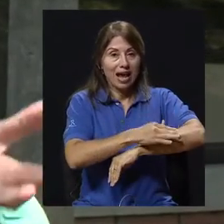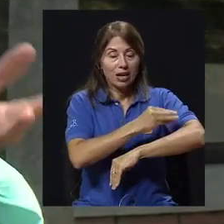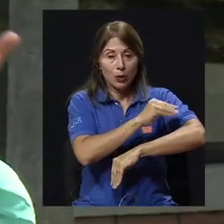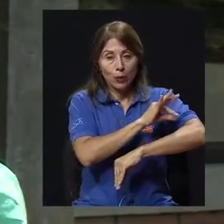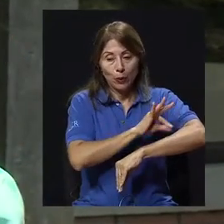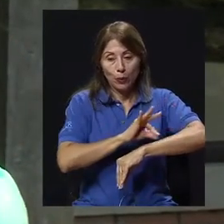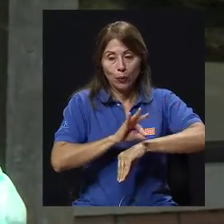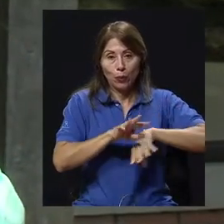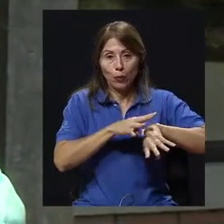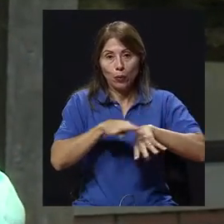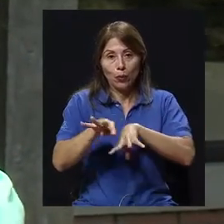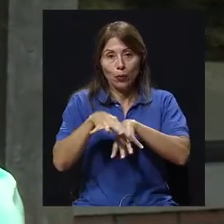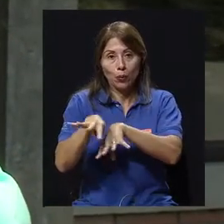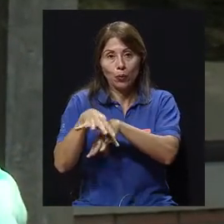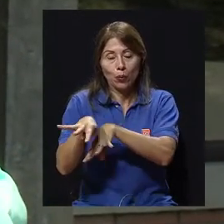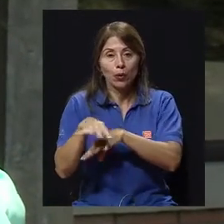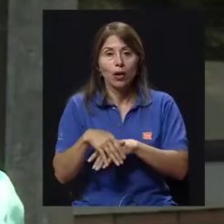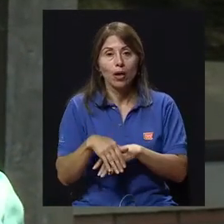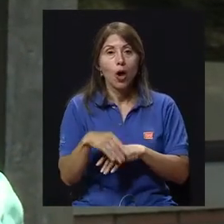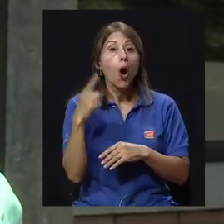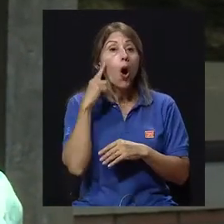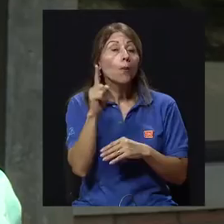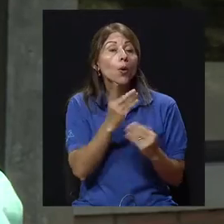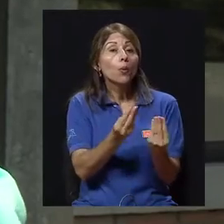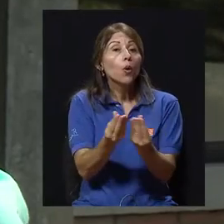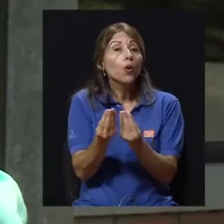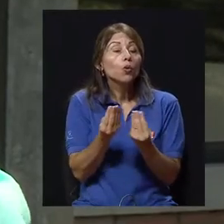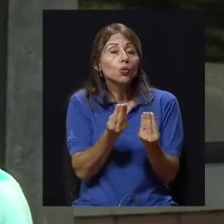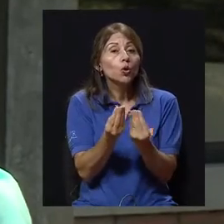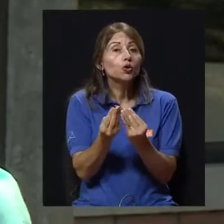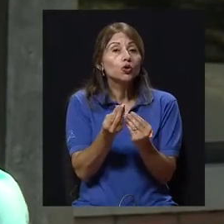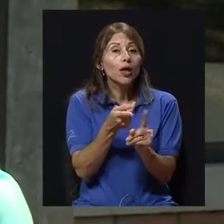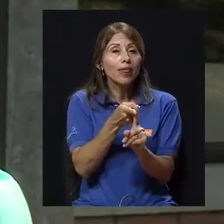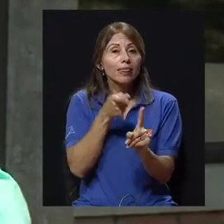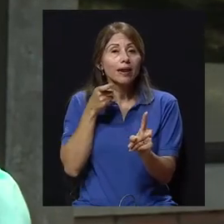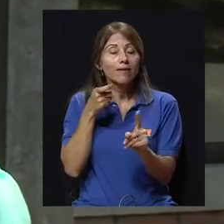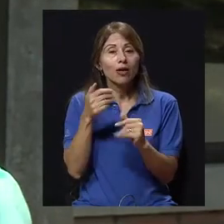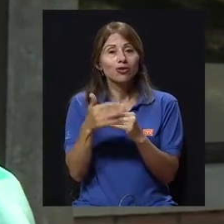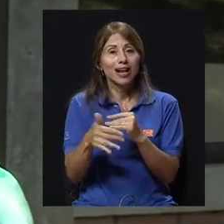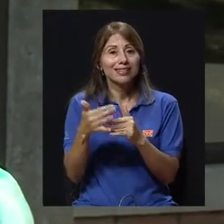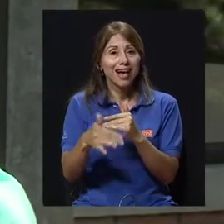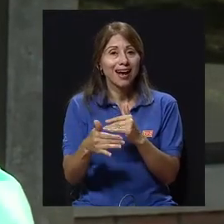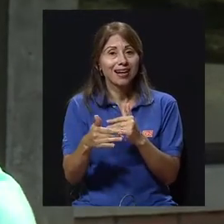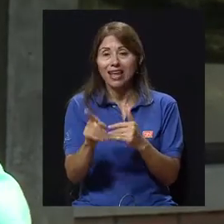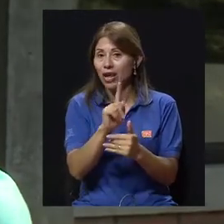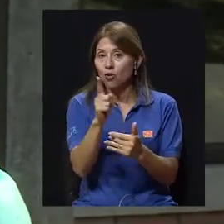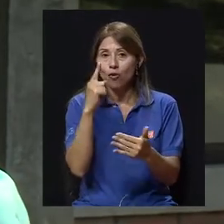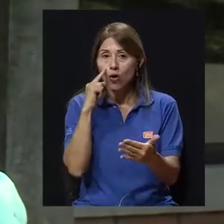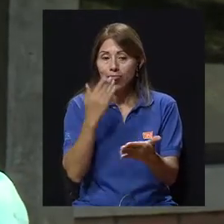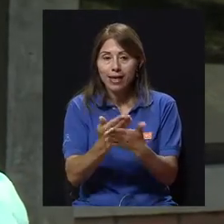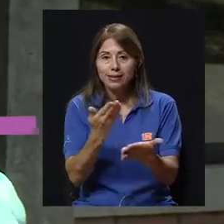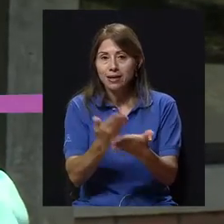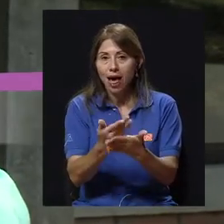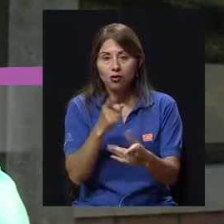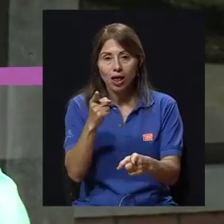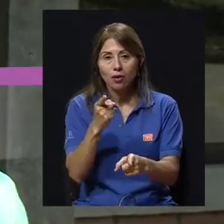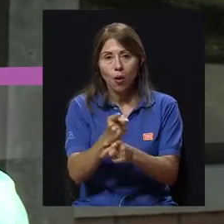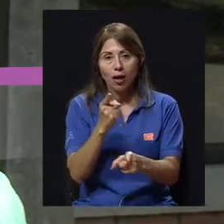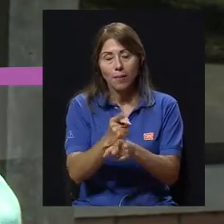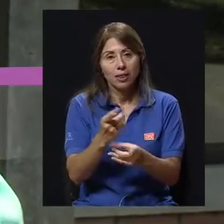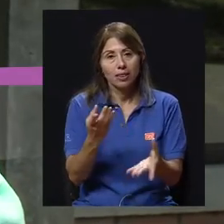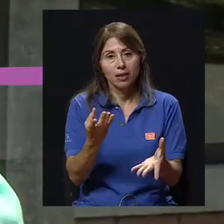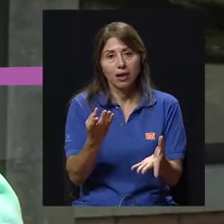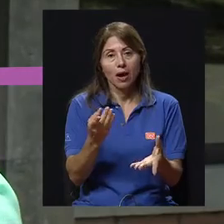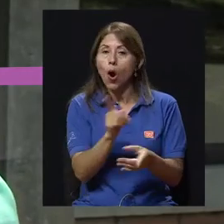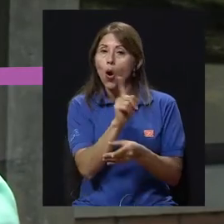productos o hemoderivados de la sangre que no fueron testeados adecuadamente o que no se